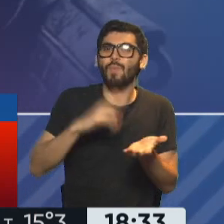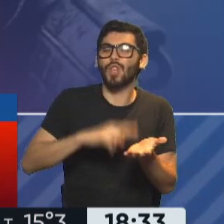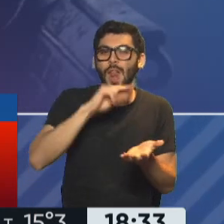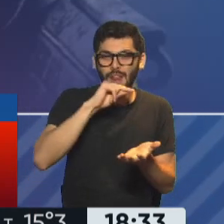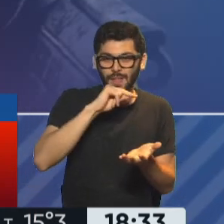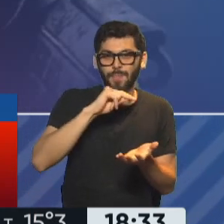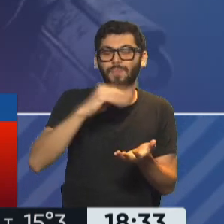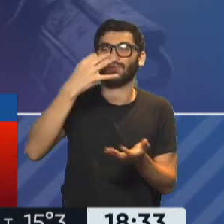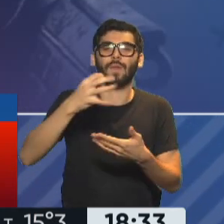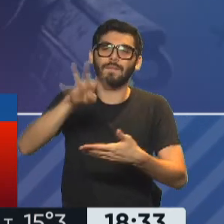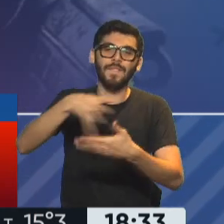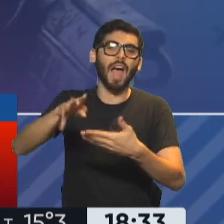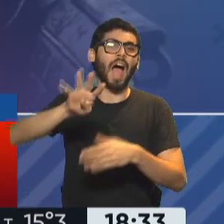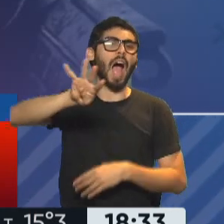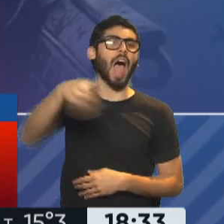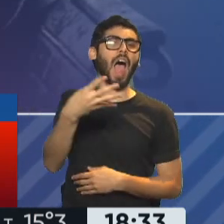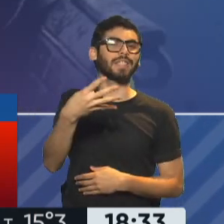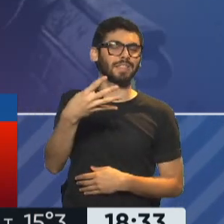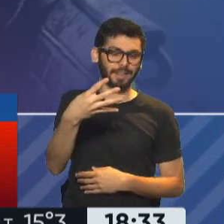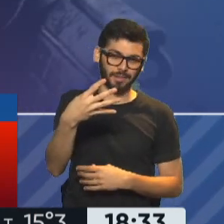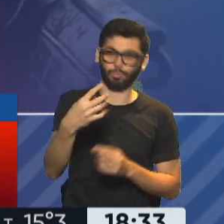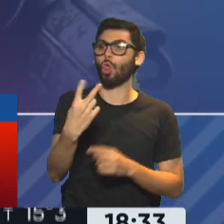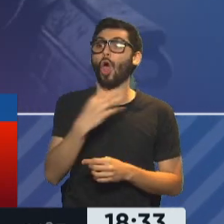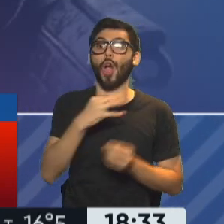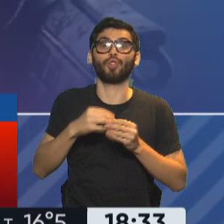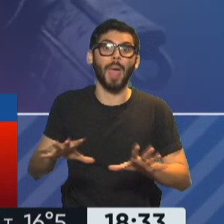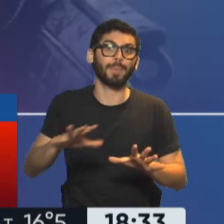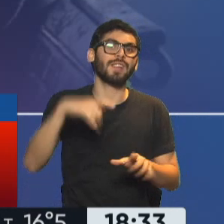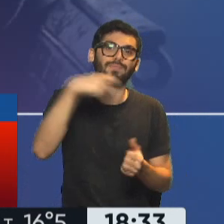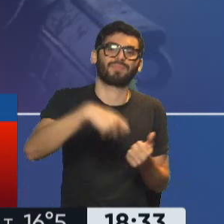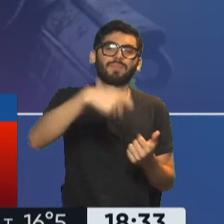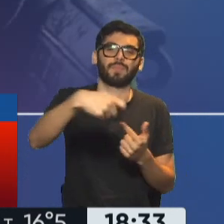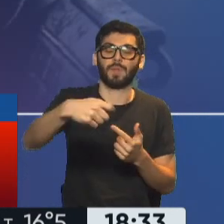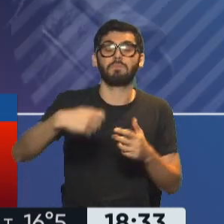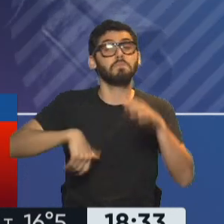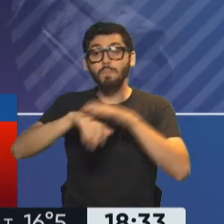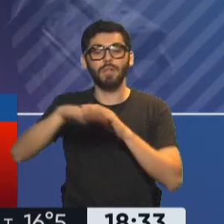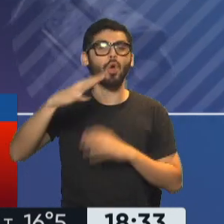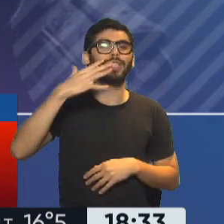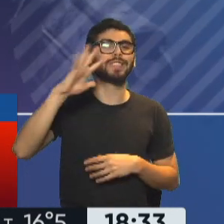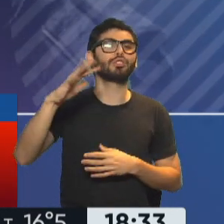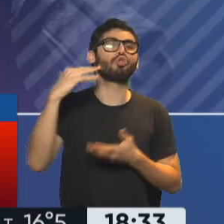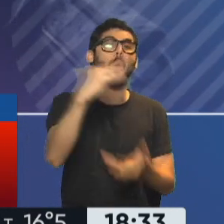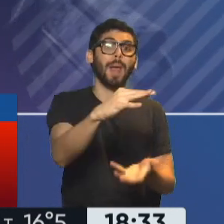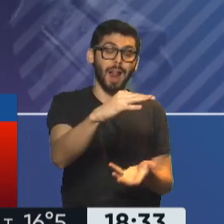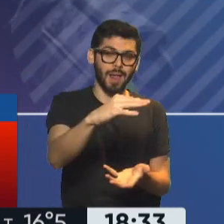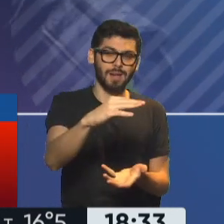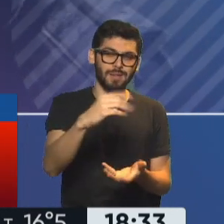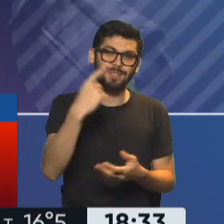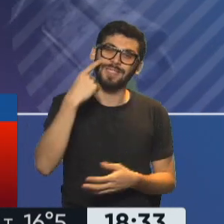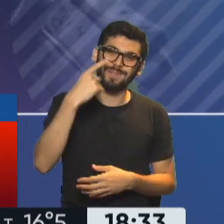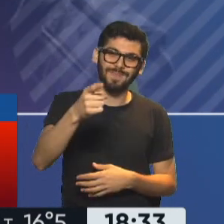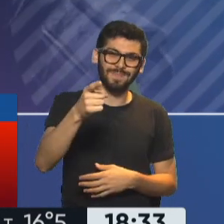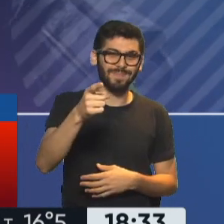calendario Anses, entonces, comienza a partir del 2 de agosto. Es un monto máximo de 5 mil pesos, como ahí podemos ver bien en